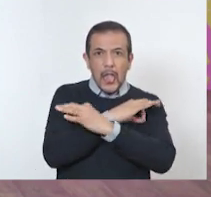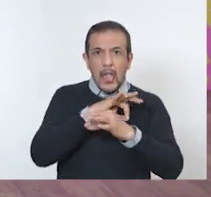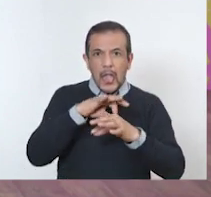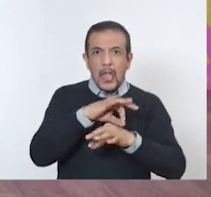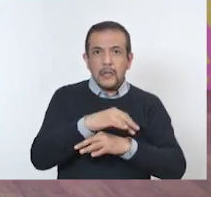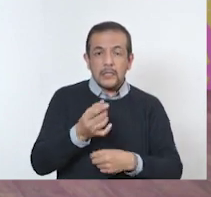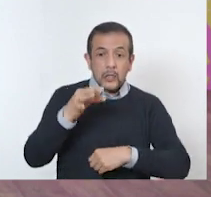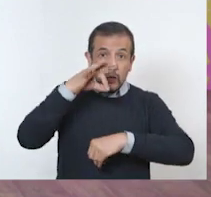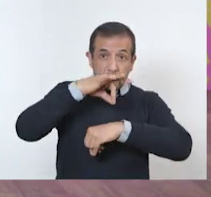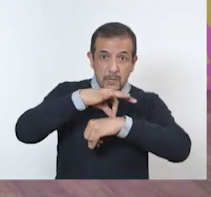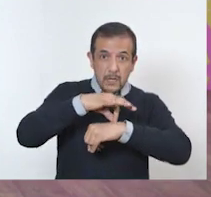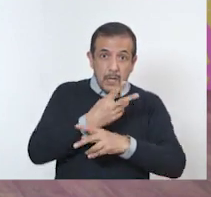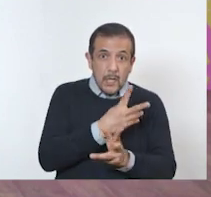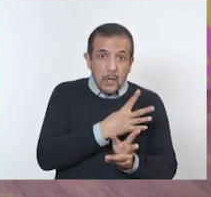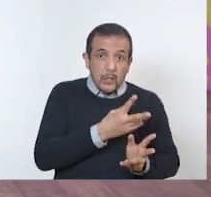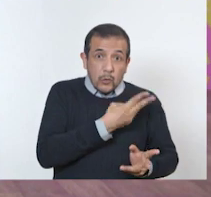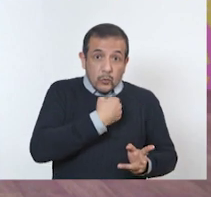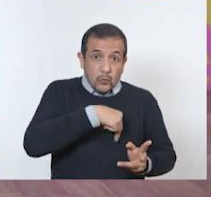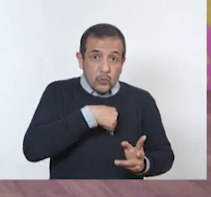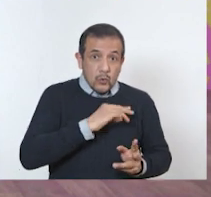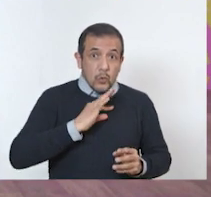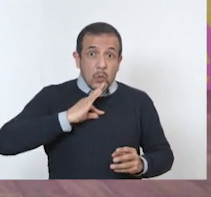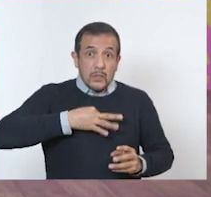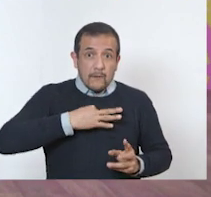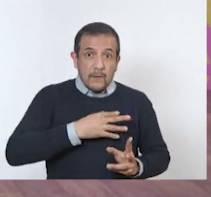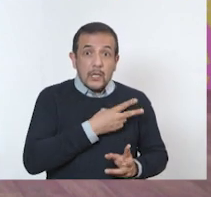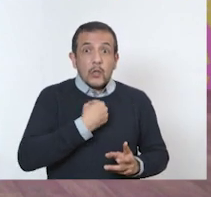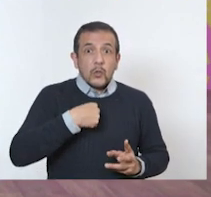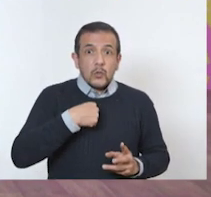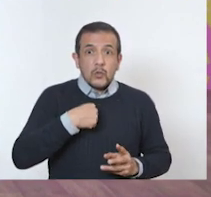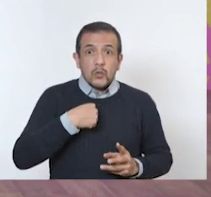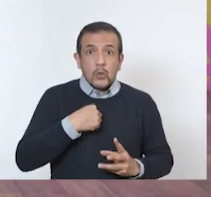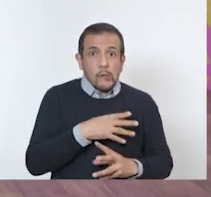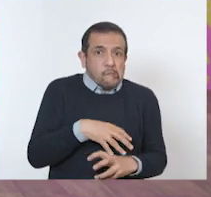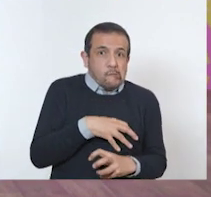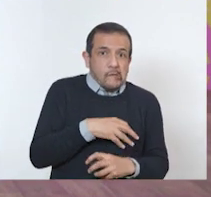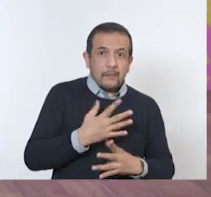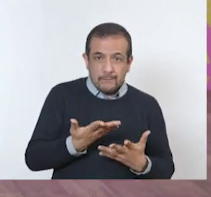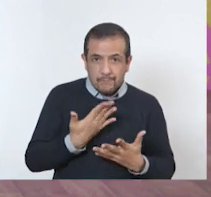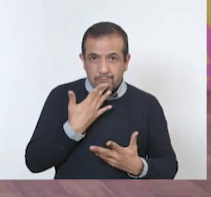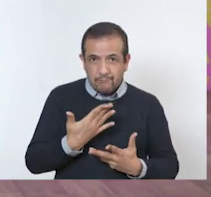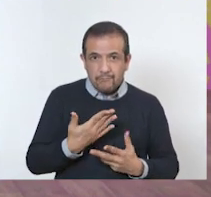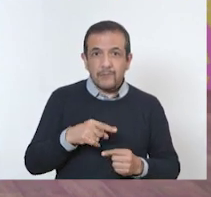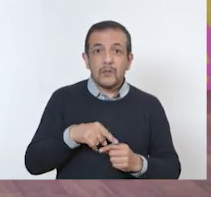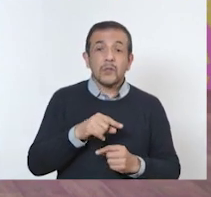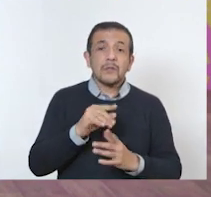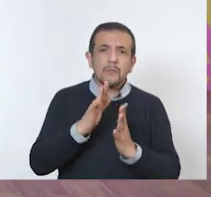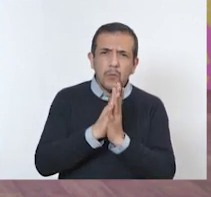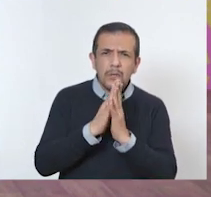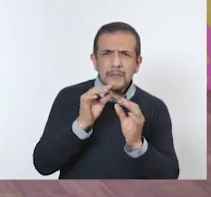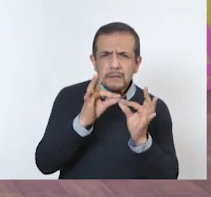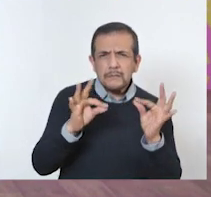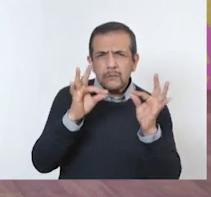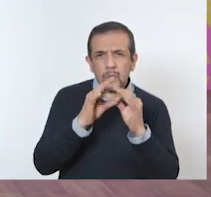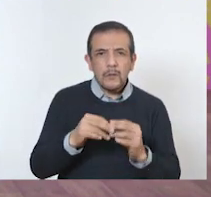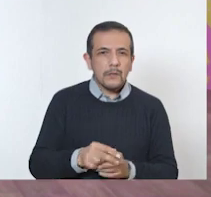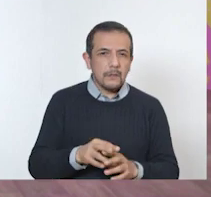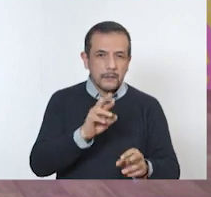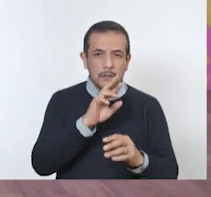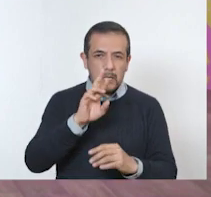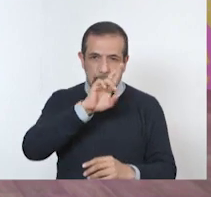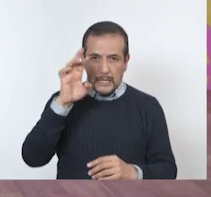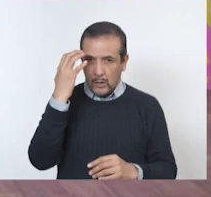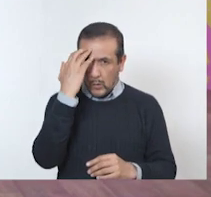chikungunya, nos pican y nos pueden infectar. Y nos puede dar dengue, zika o chikungunya. Entonces, eso es importante reconocerlo para el tema